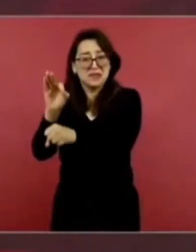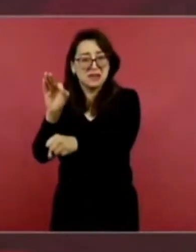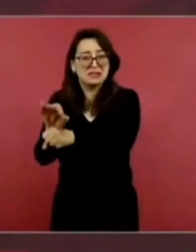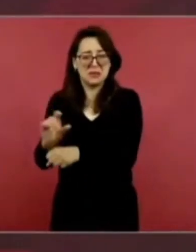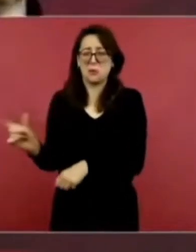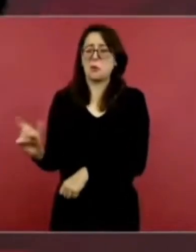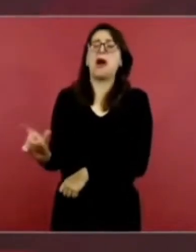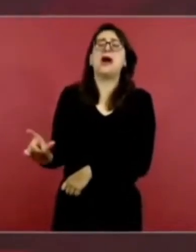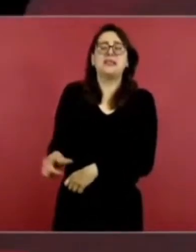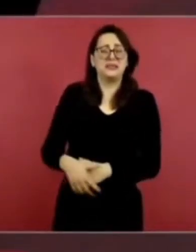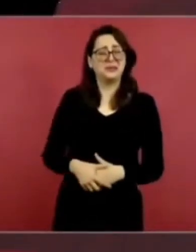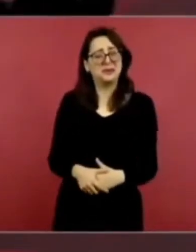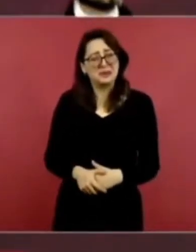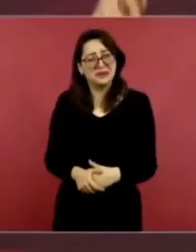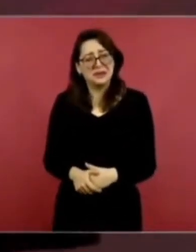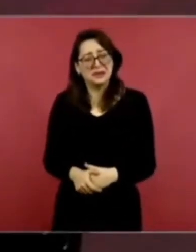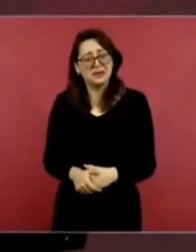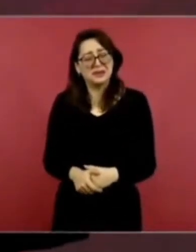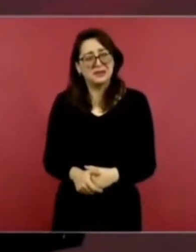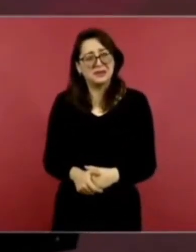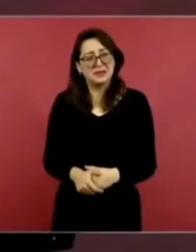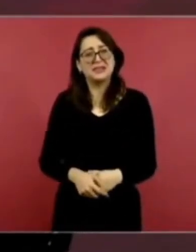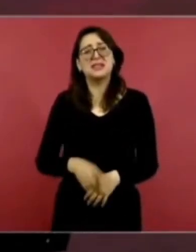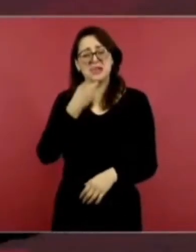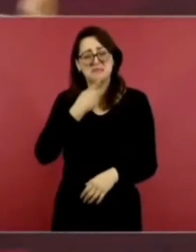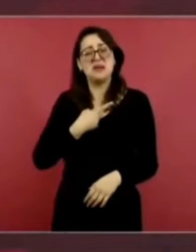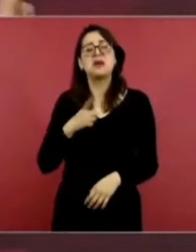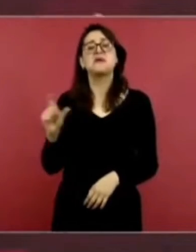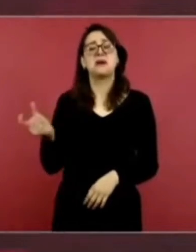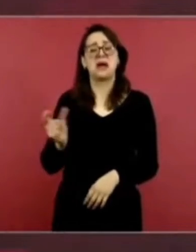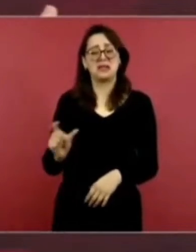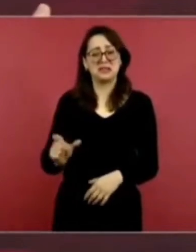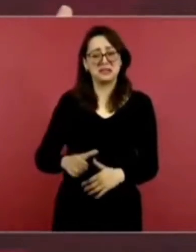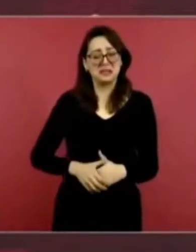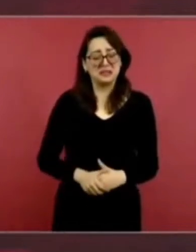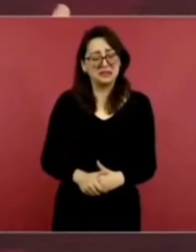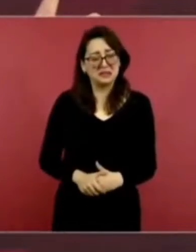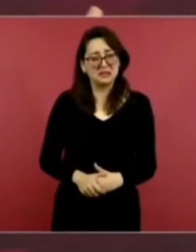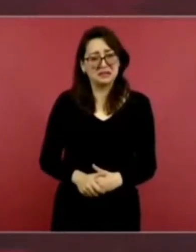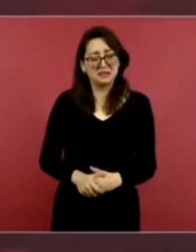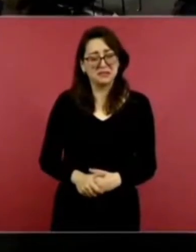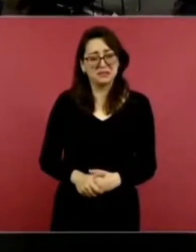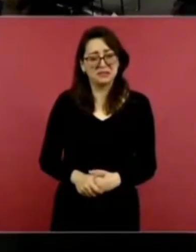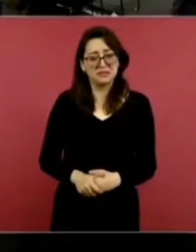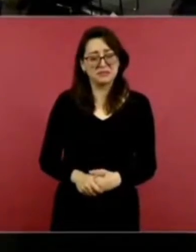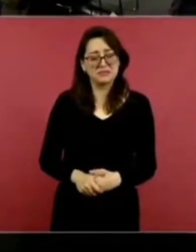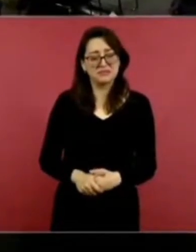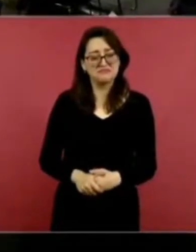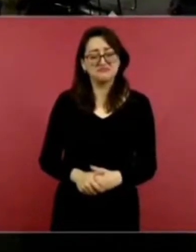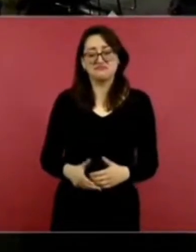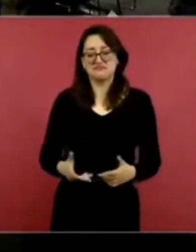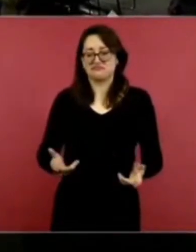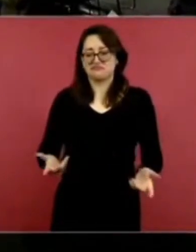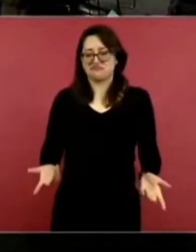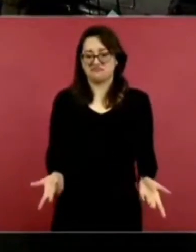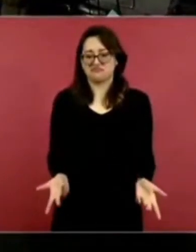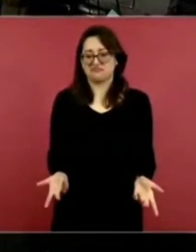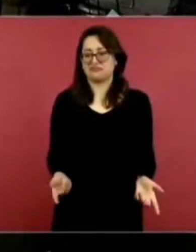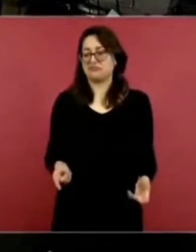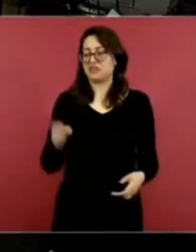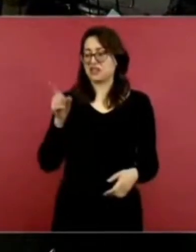Ustedes van ahí a la corte y los que están en la antesala,